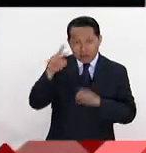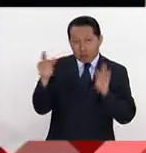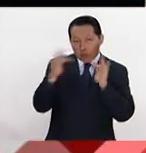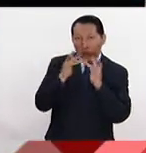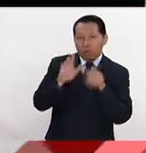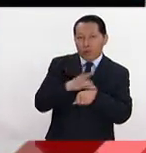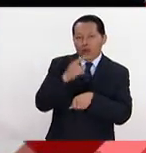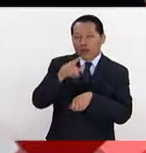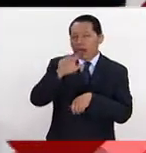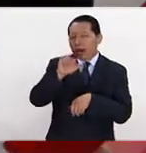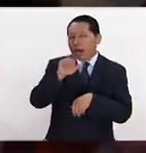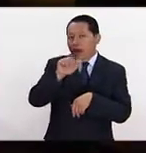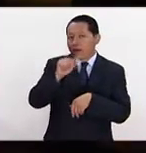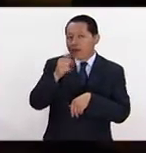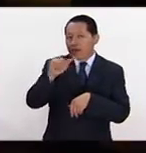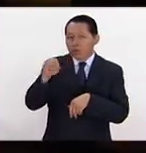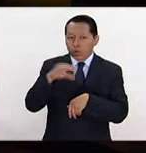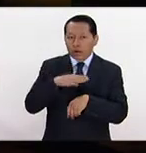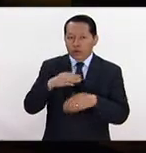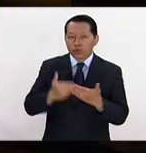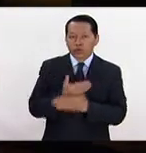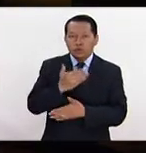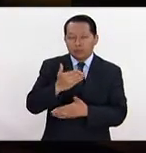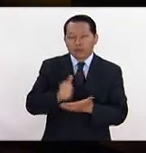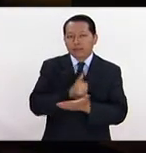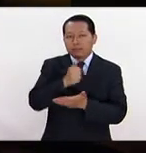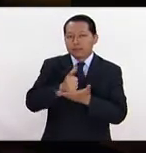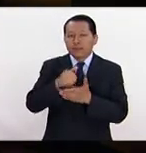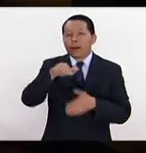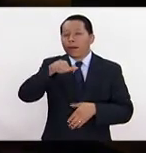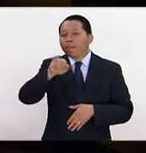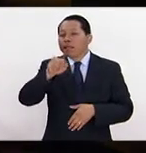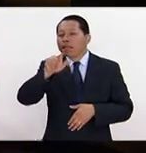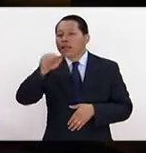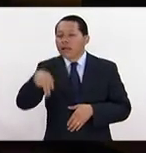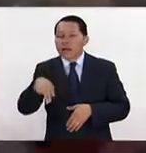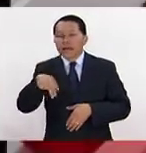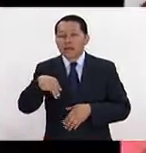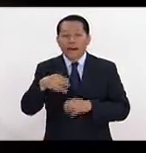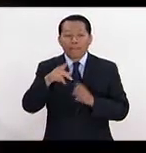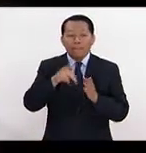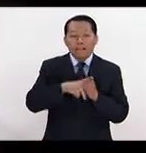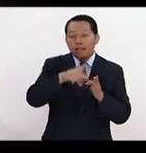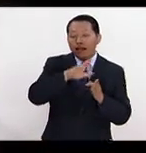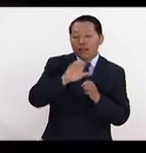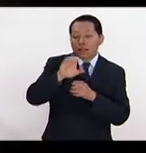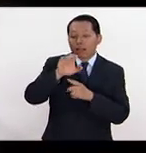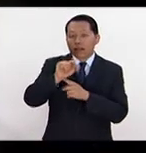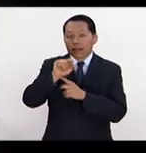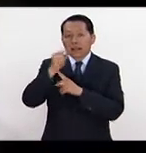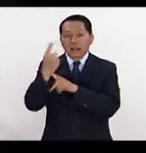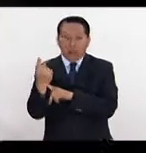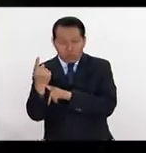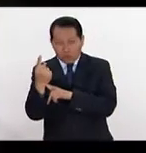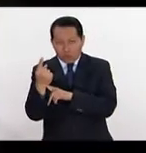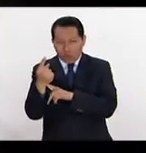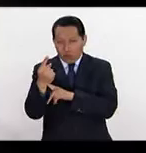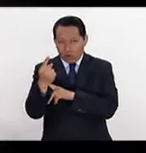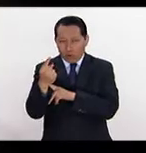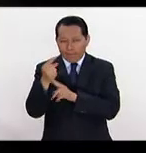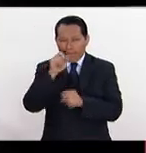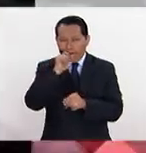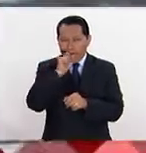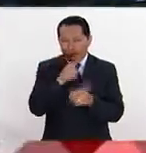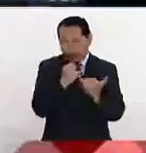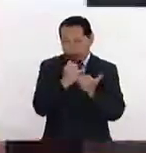porque Caraballo nació en la ciudad de Milán y Milán en 1571, el año cuando él nace, igual que la